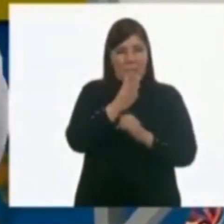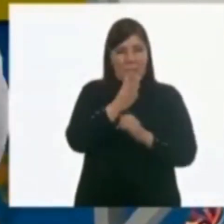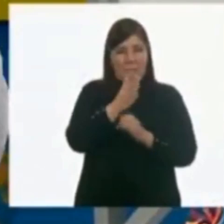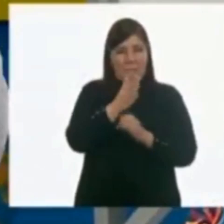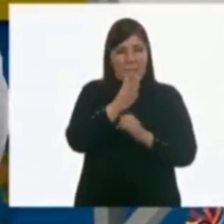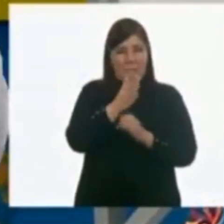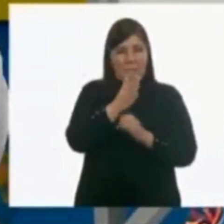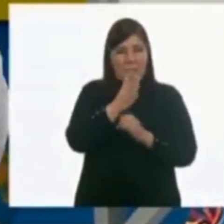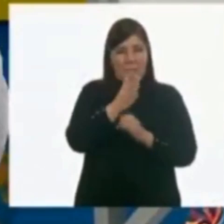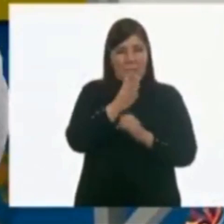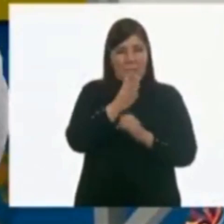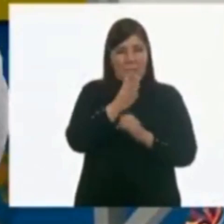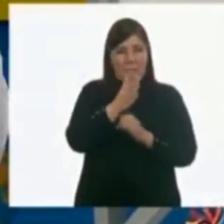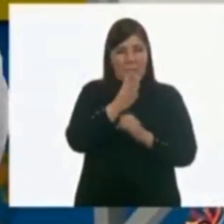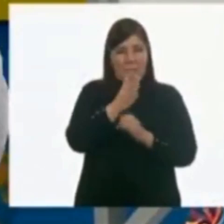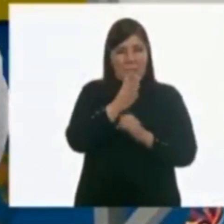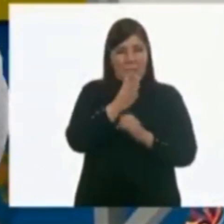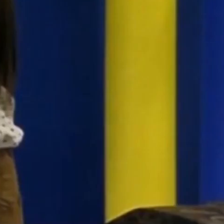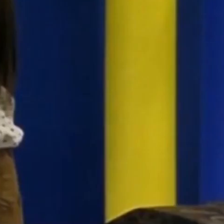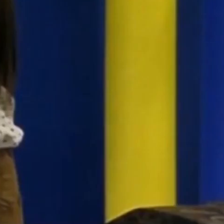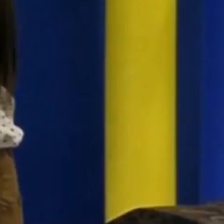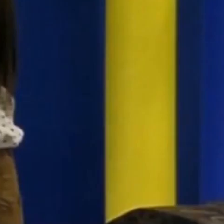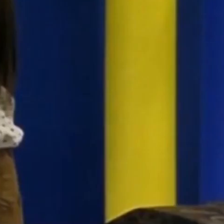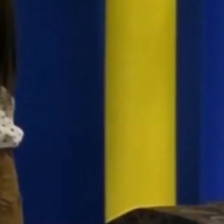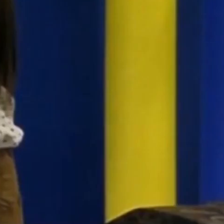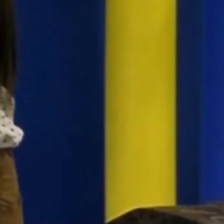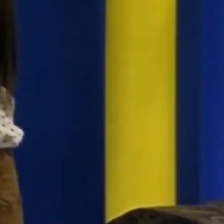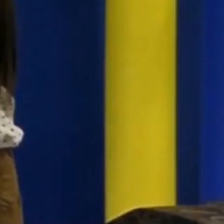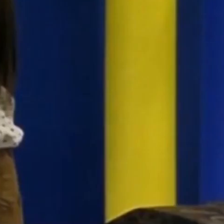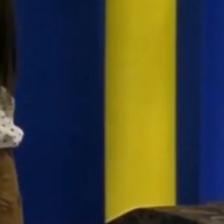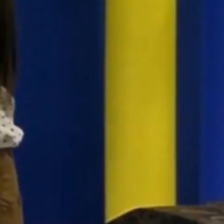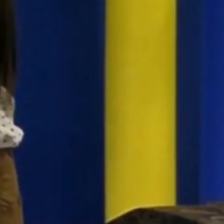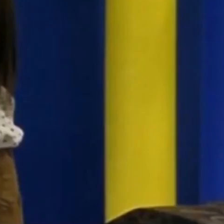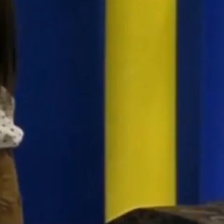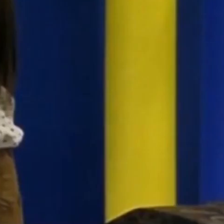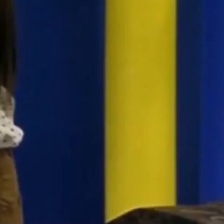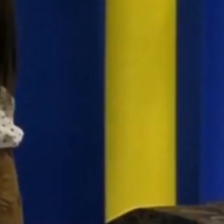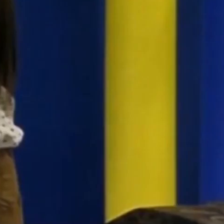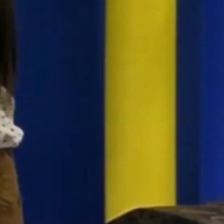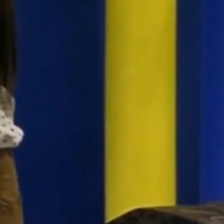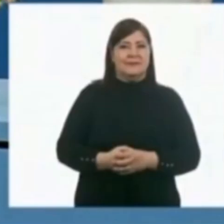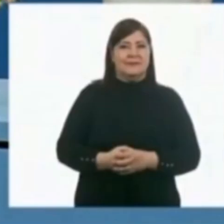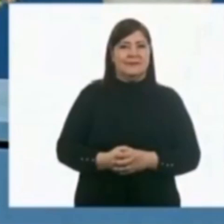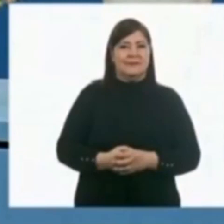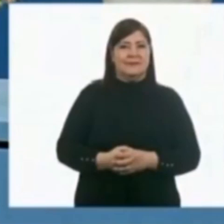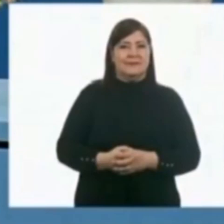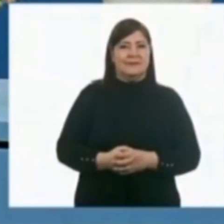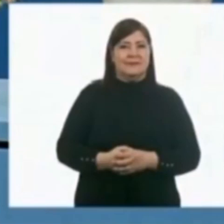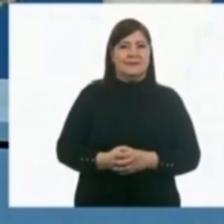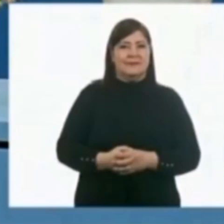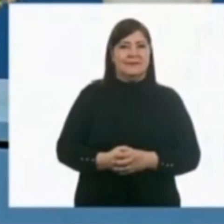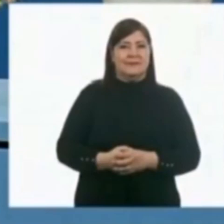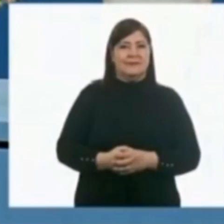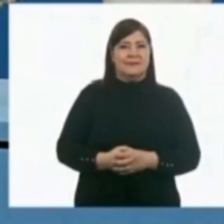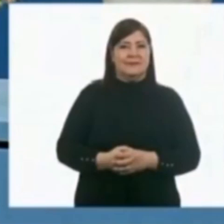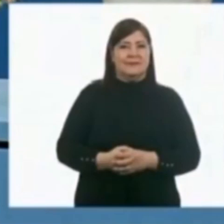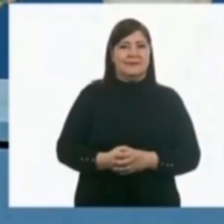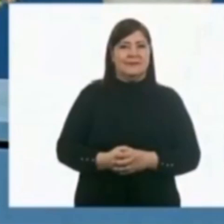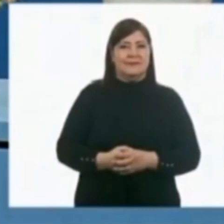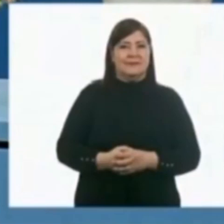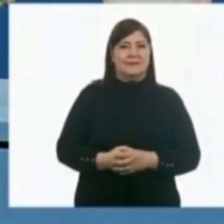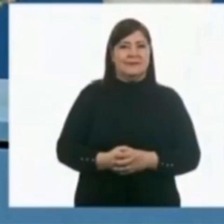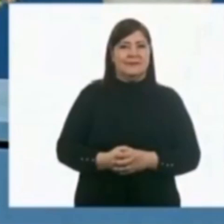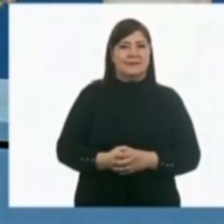vaciar en cada vaso. Vamos a llenar un vaso hasta la mitad con agua. Ahora le vamos a echar media cucharada de yodo y lo